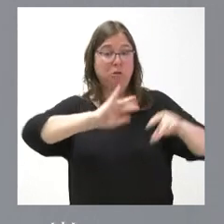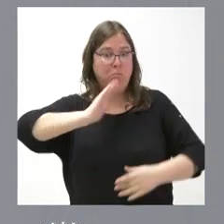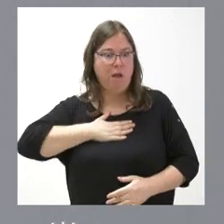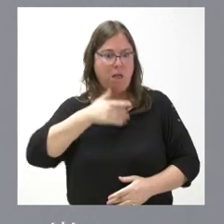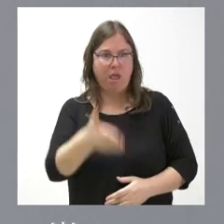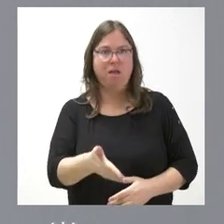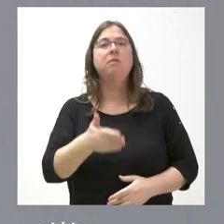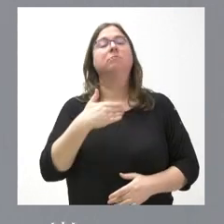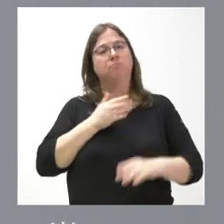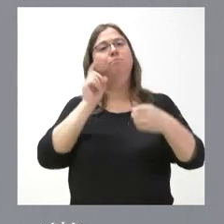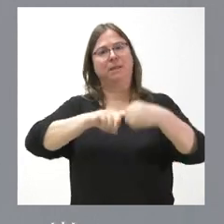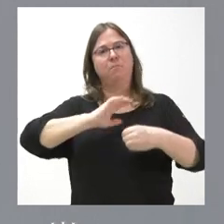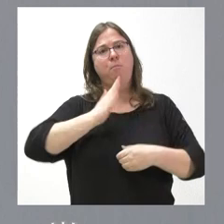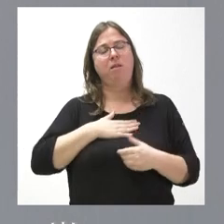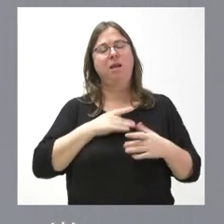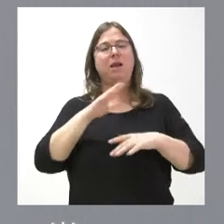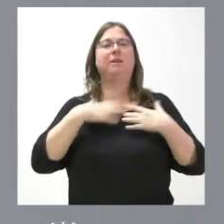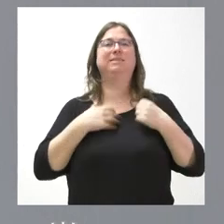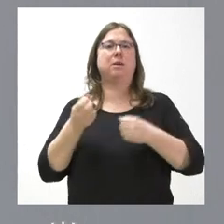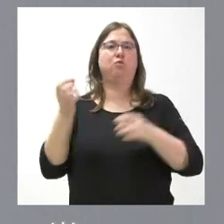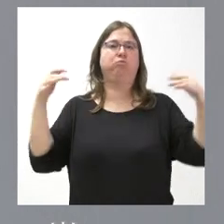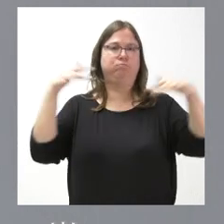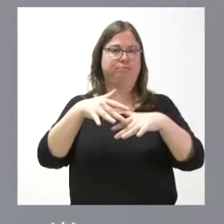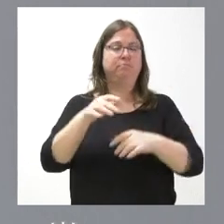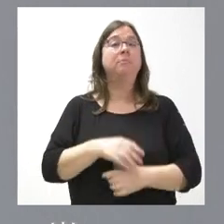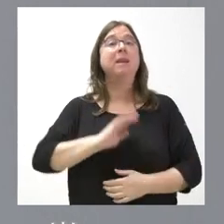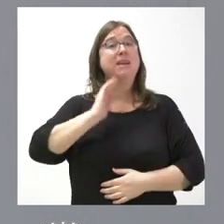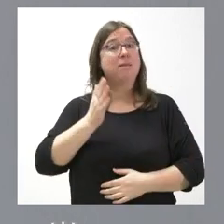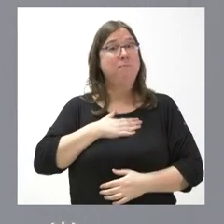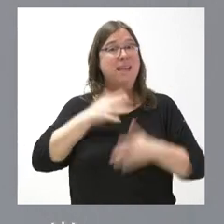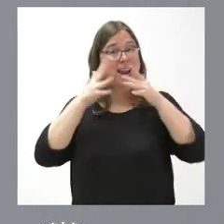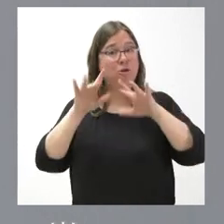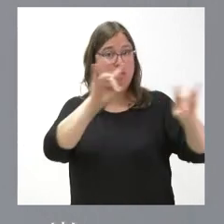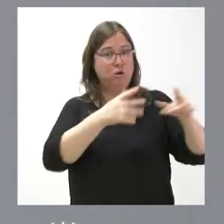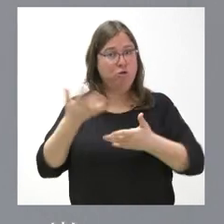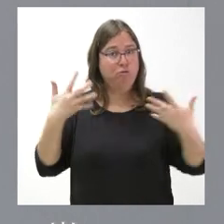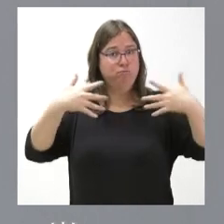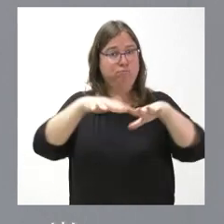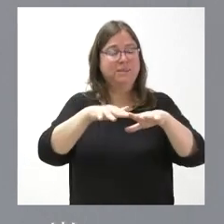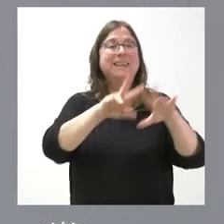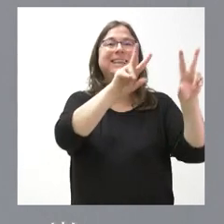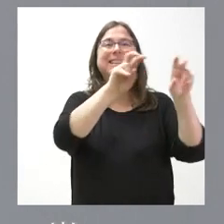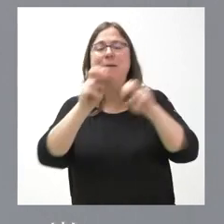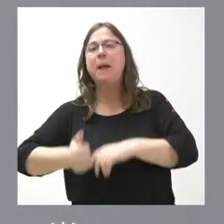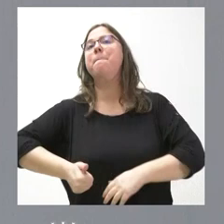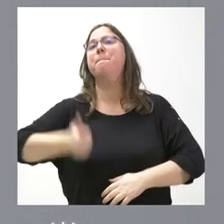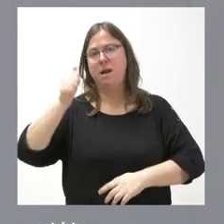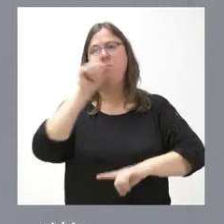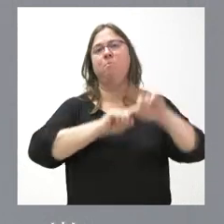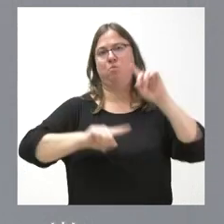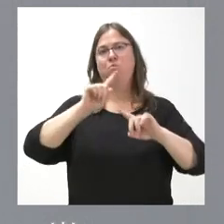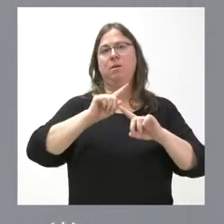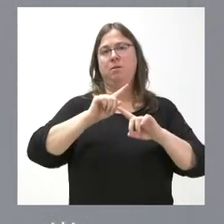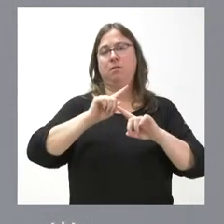y, por tanto, mañana asistiremos. Y también insistiremos nuevamente en el Consejo Interterritorial, que hay más temas en el ámbito sanitario que nos preocupan. Este